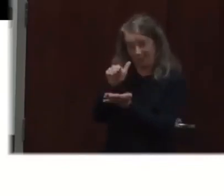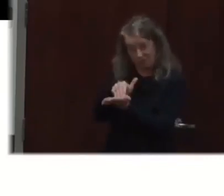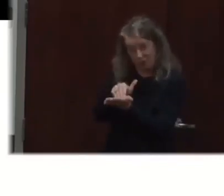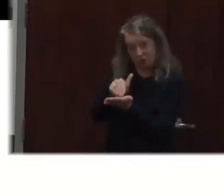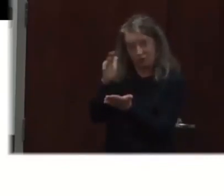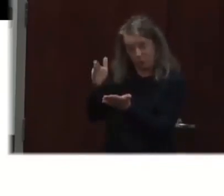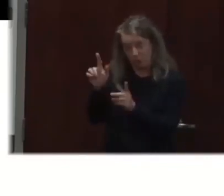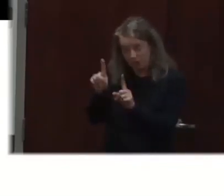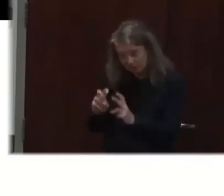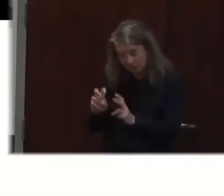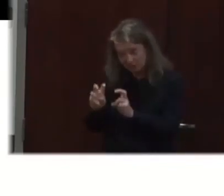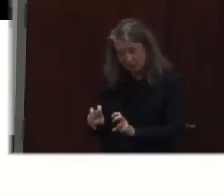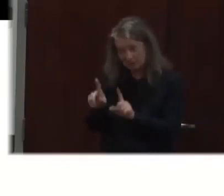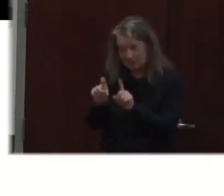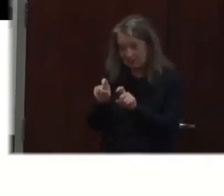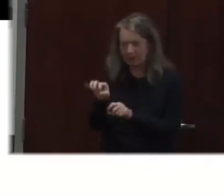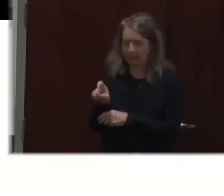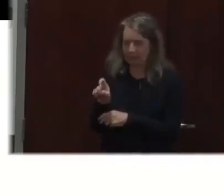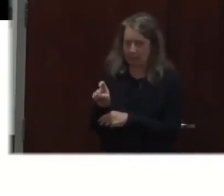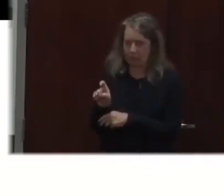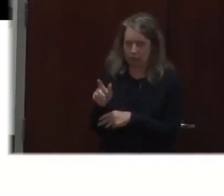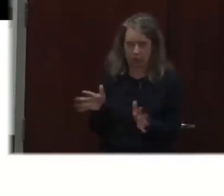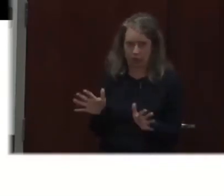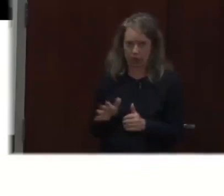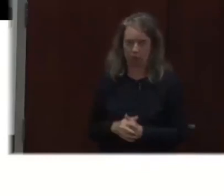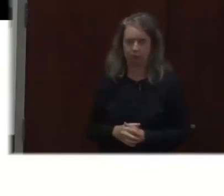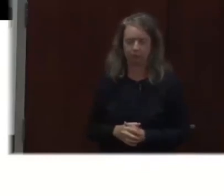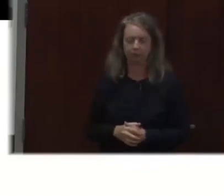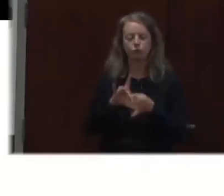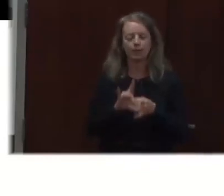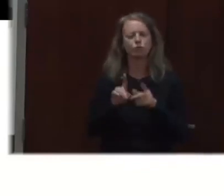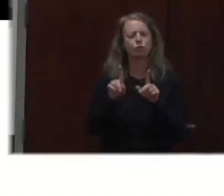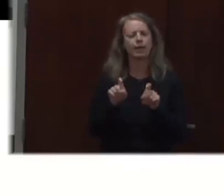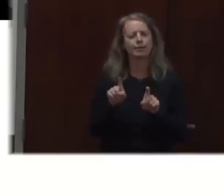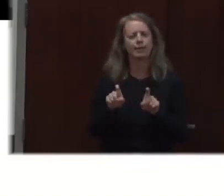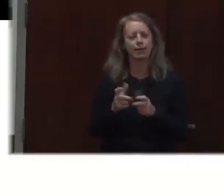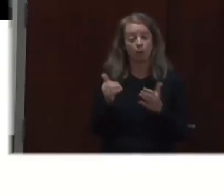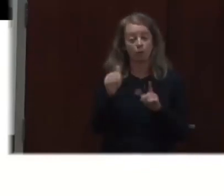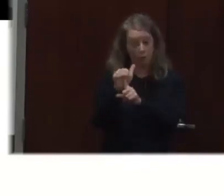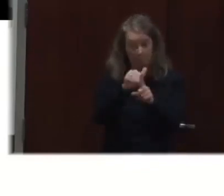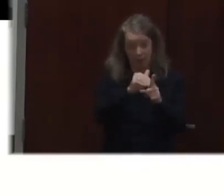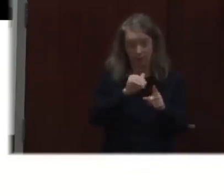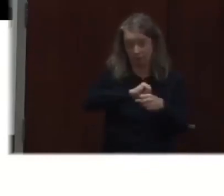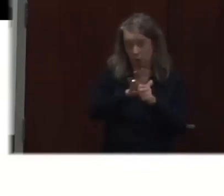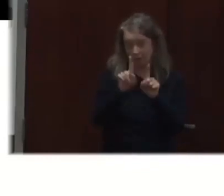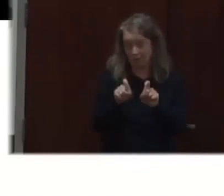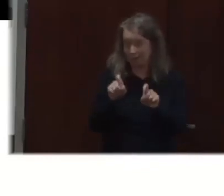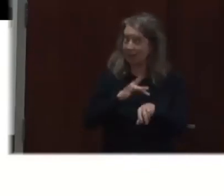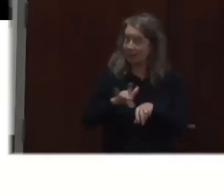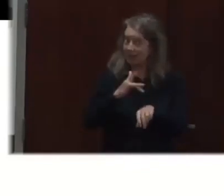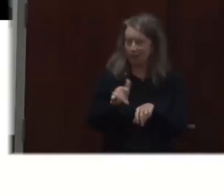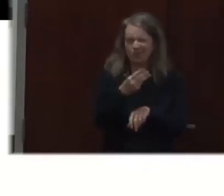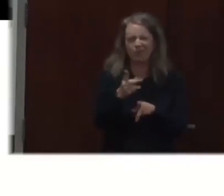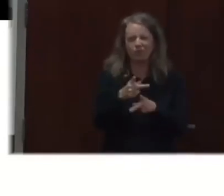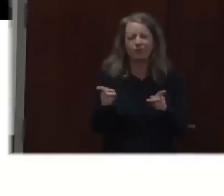recordar que seguimos teniendo sitios para hacer pruebas del COVID-19 en